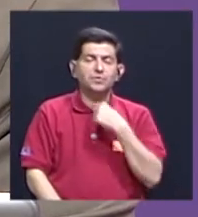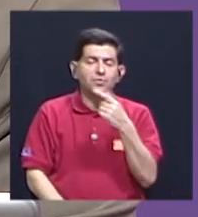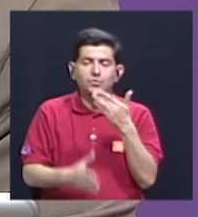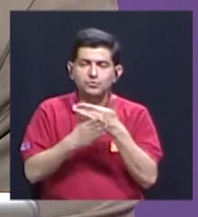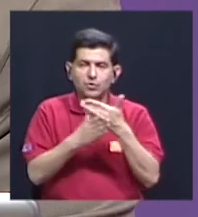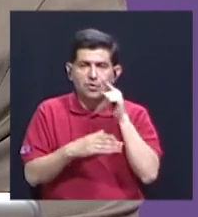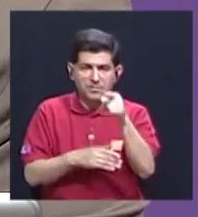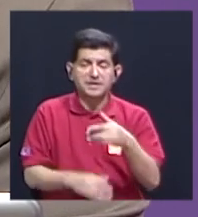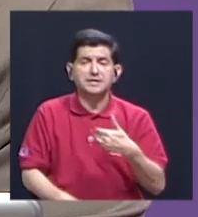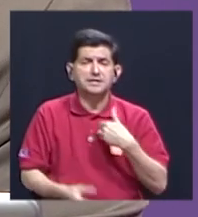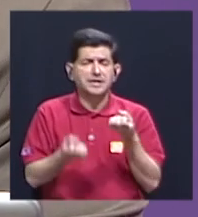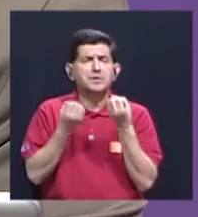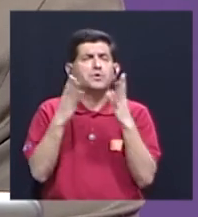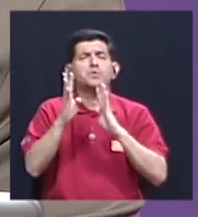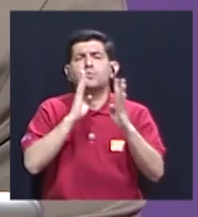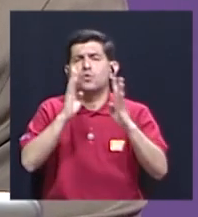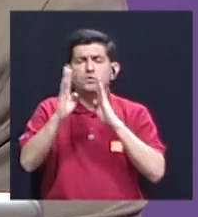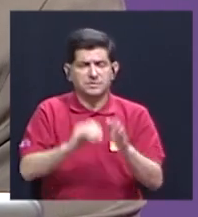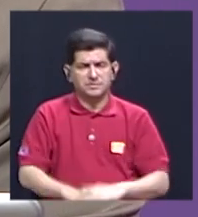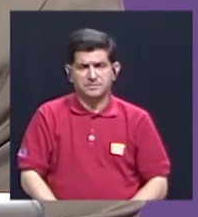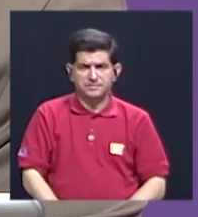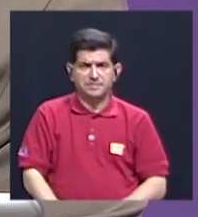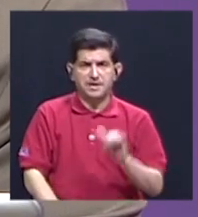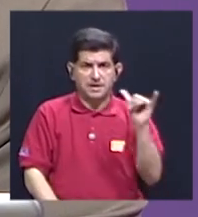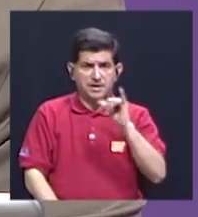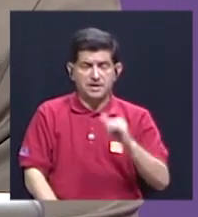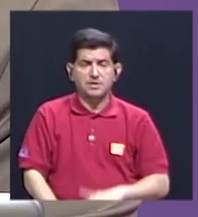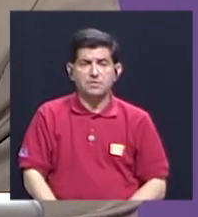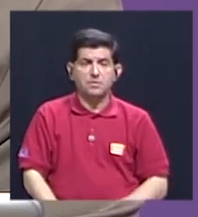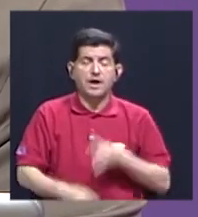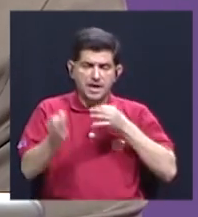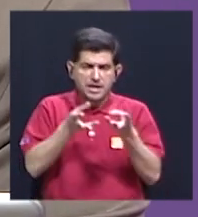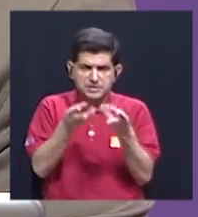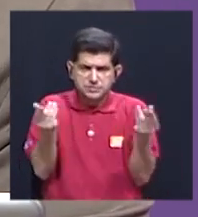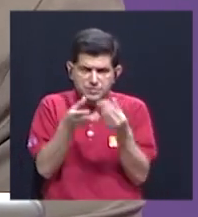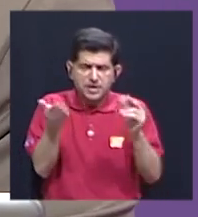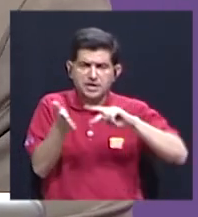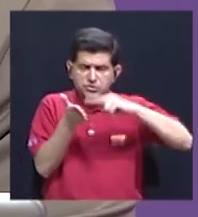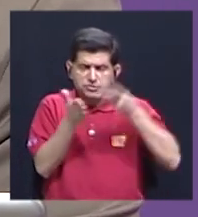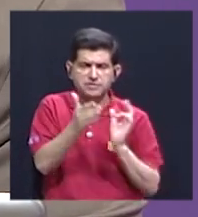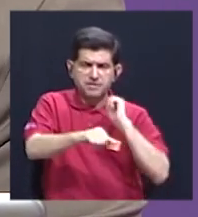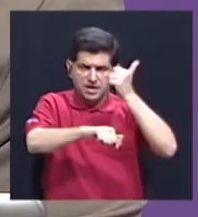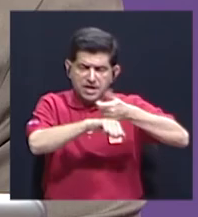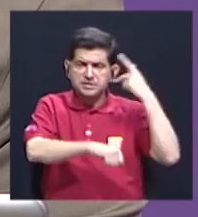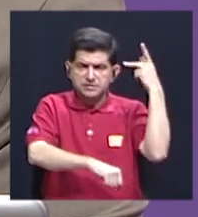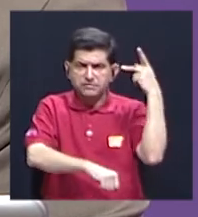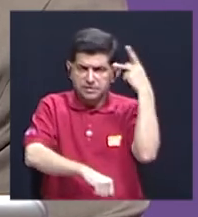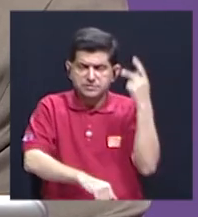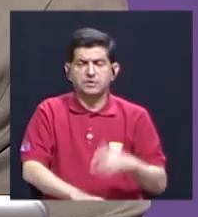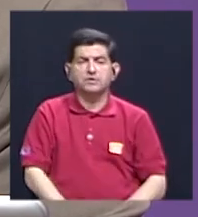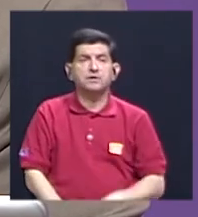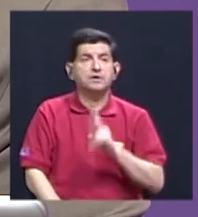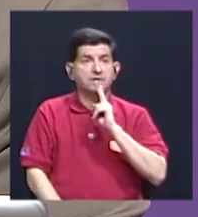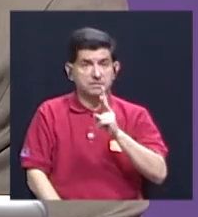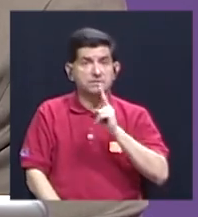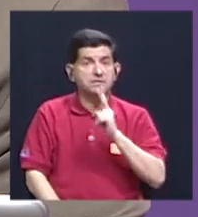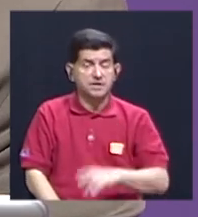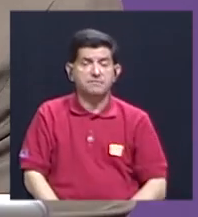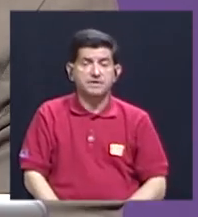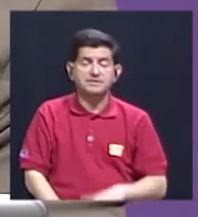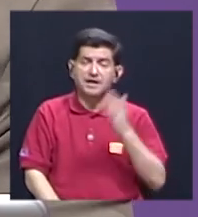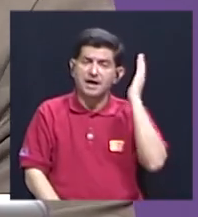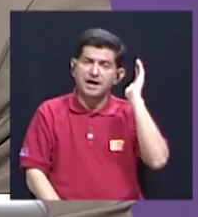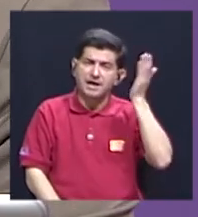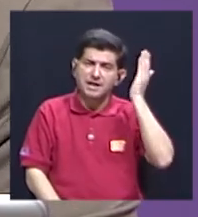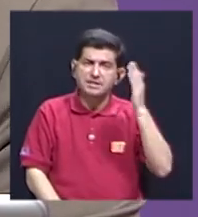Creo que todavía tenemos mucho de qué hablar y, sobre todo, una rendición de cuentas de lo que significa la implementación de la política, porque, verdaderamente, en el